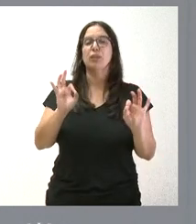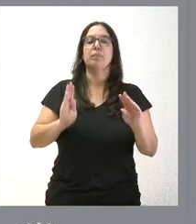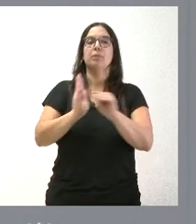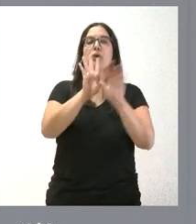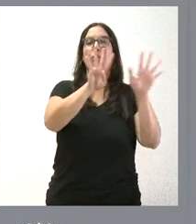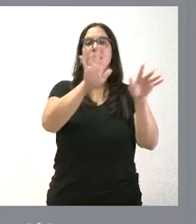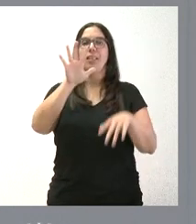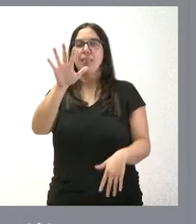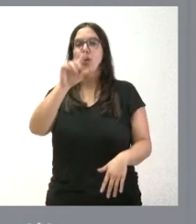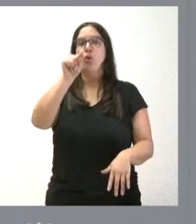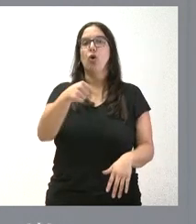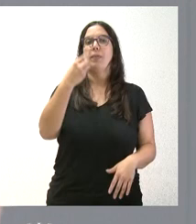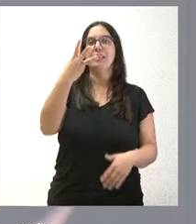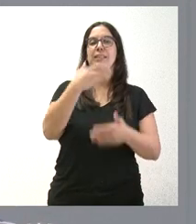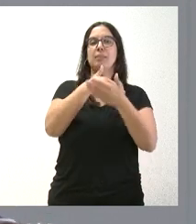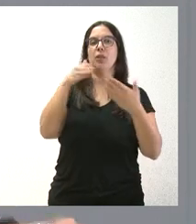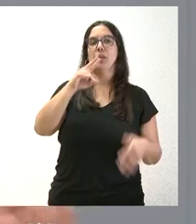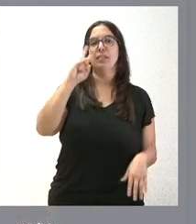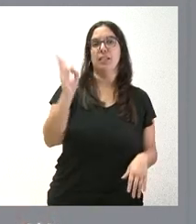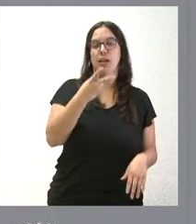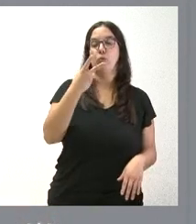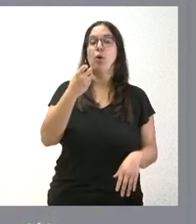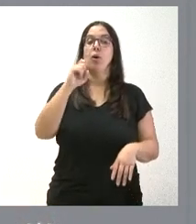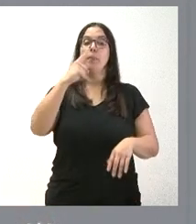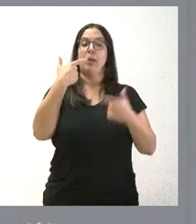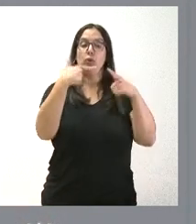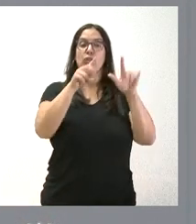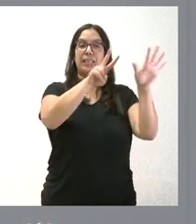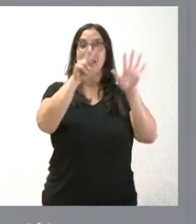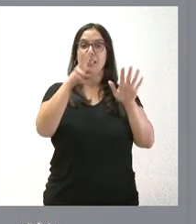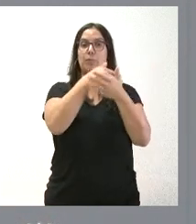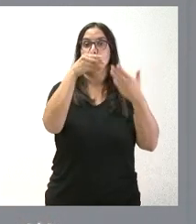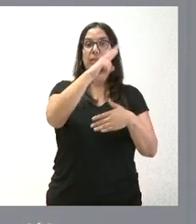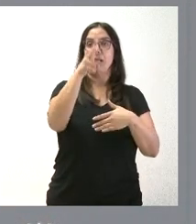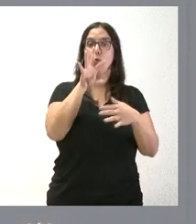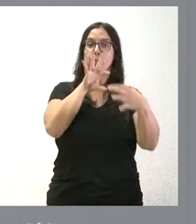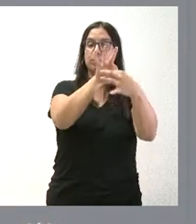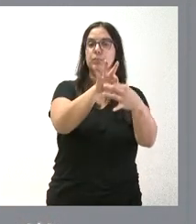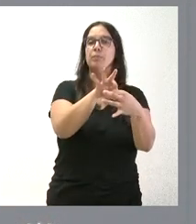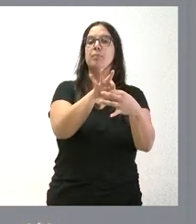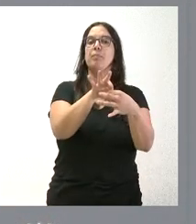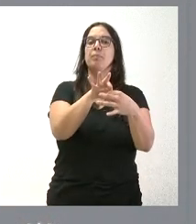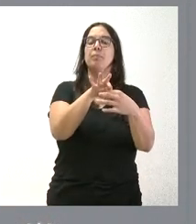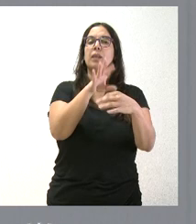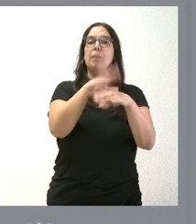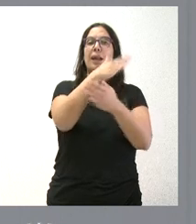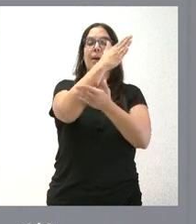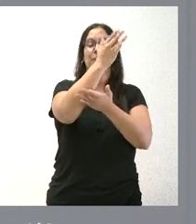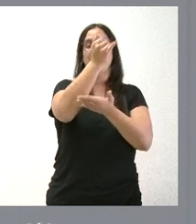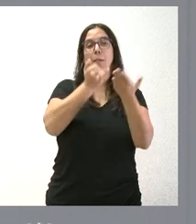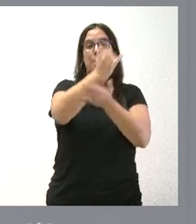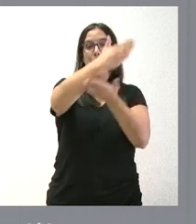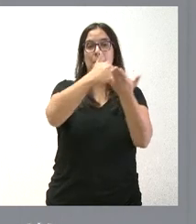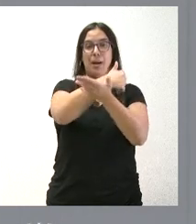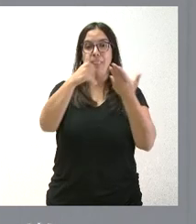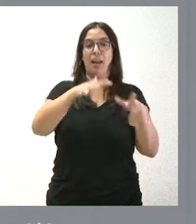95,3 millones de euros. Un primer bloque de 77 millones de euros es para la reconcentración parcelaria de la zona regable